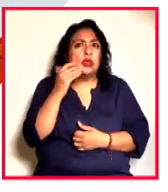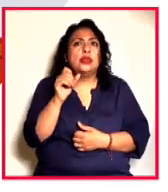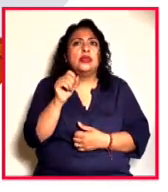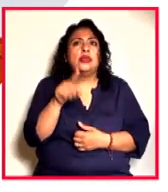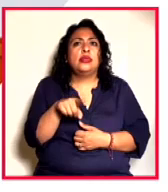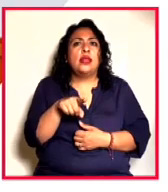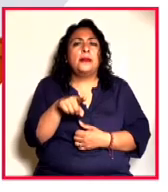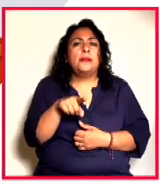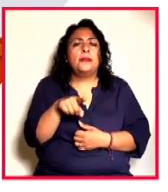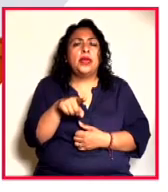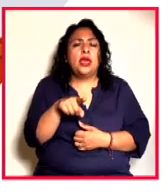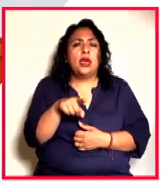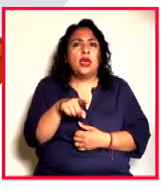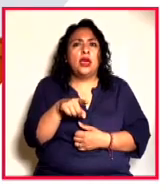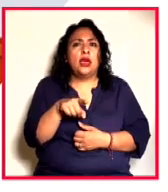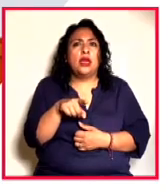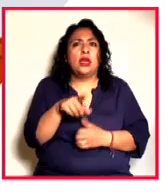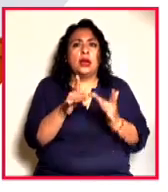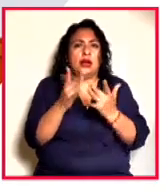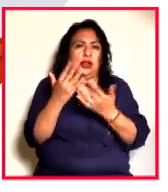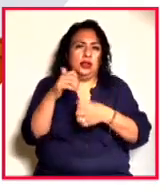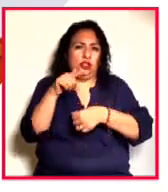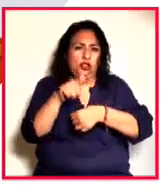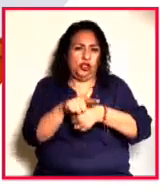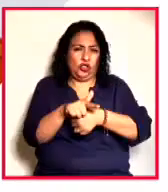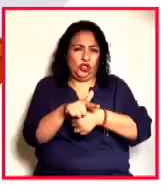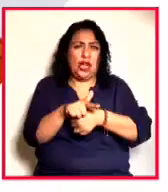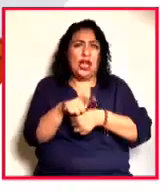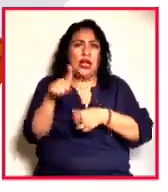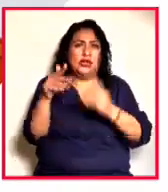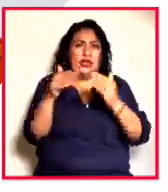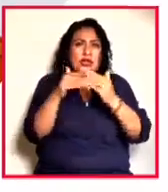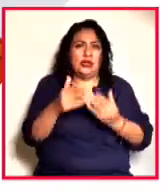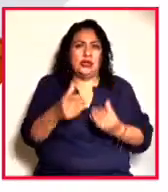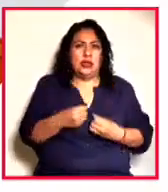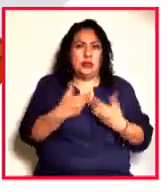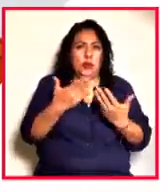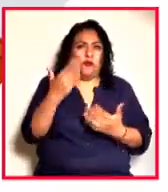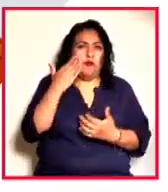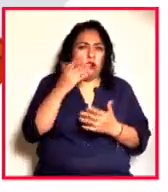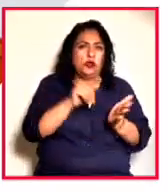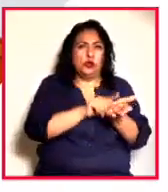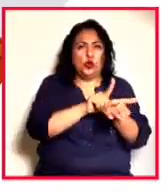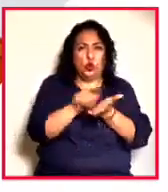en las redes sociales de la Casa del Poeta, Facebook y Twitter.